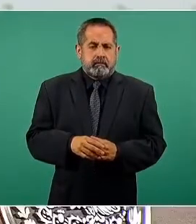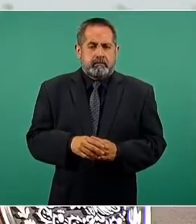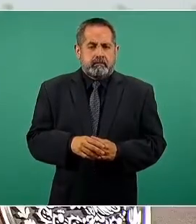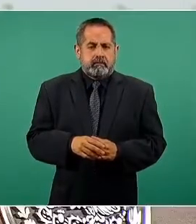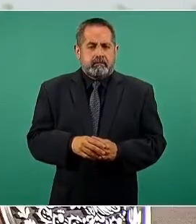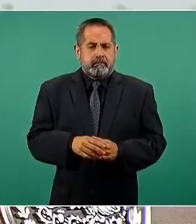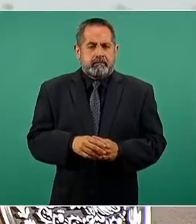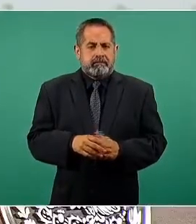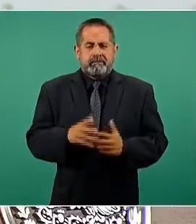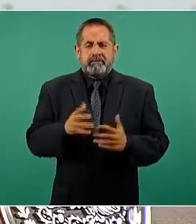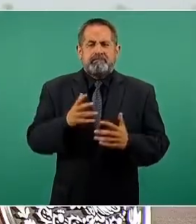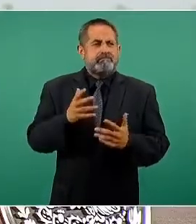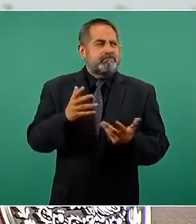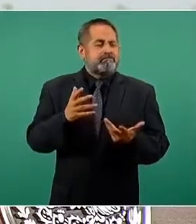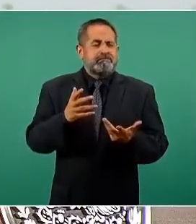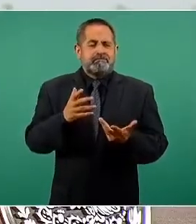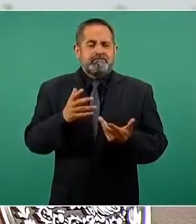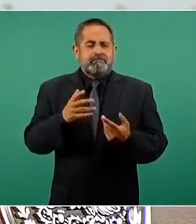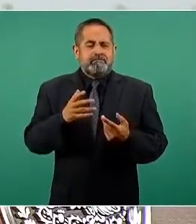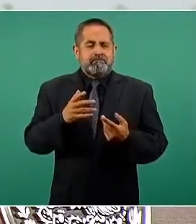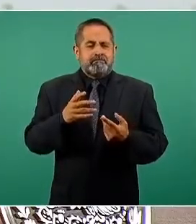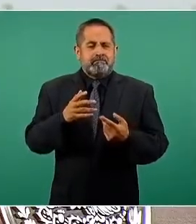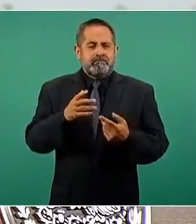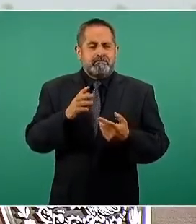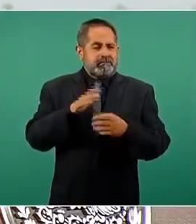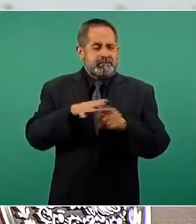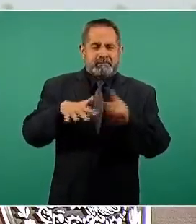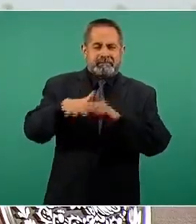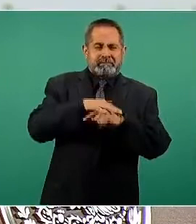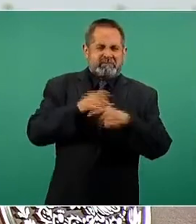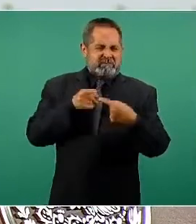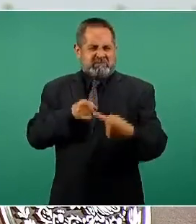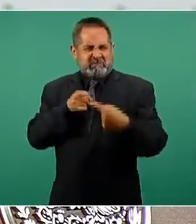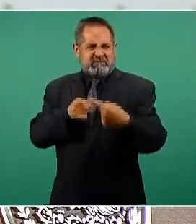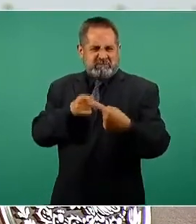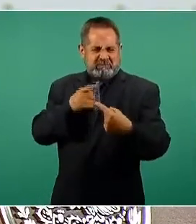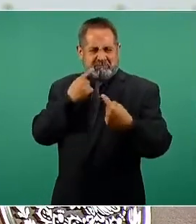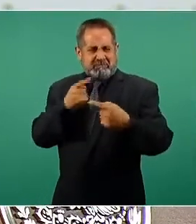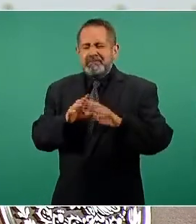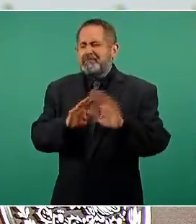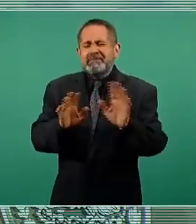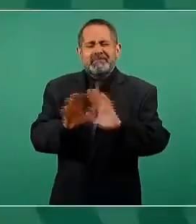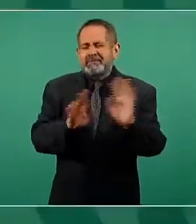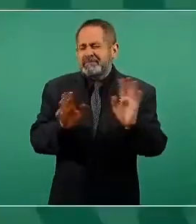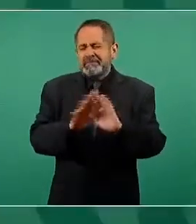crear malos ambientes. No,